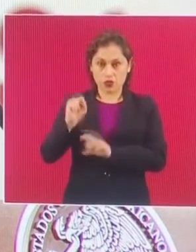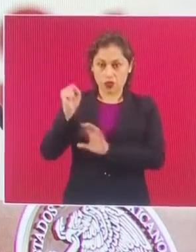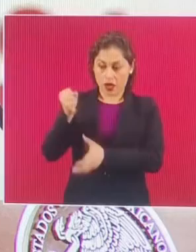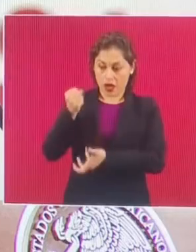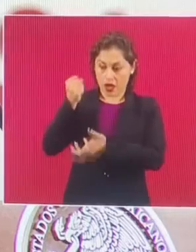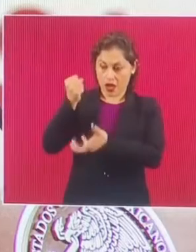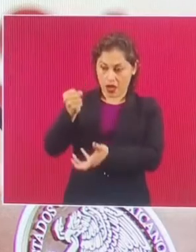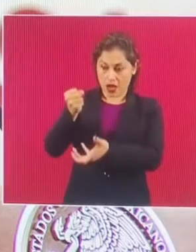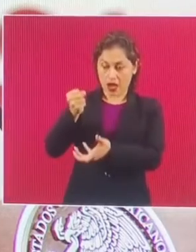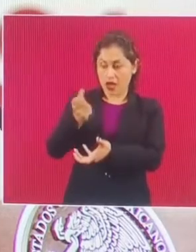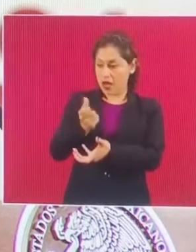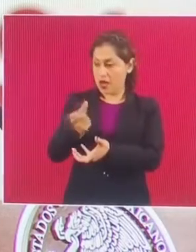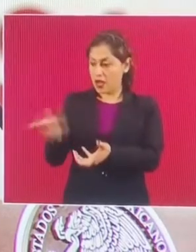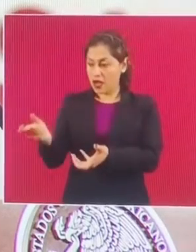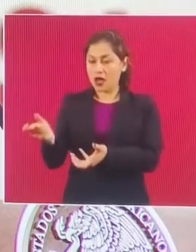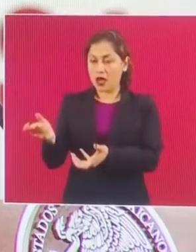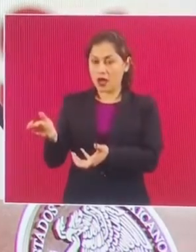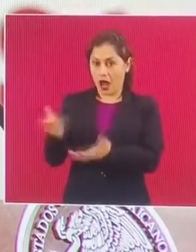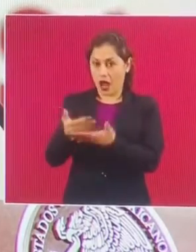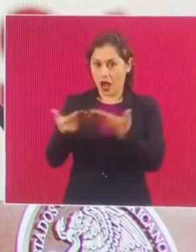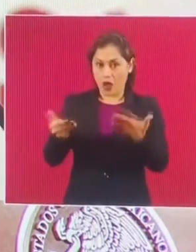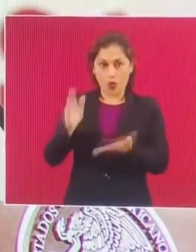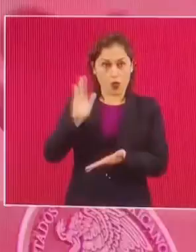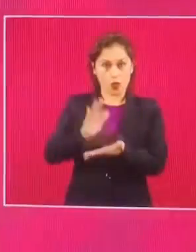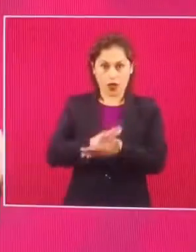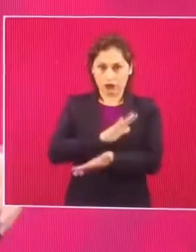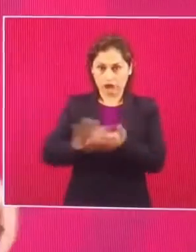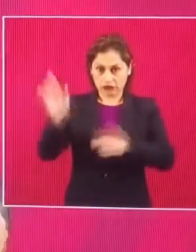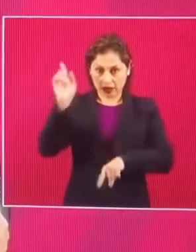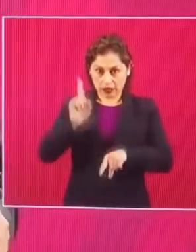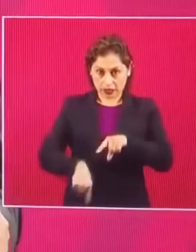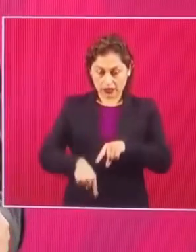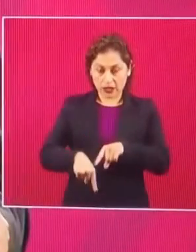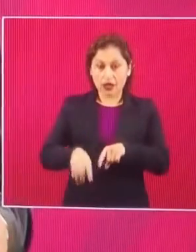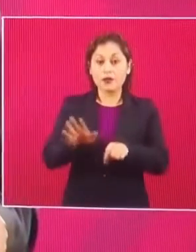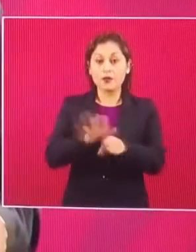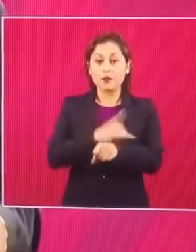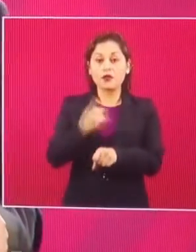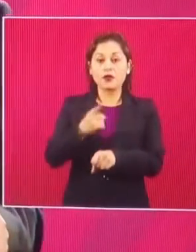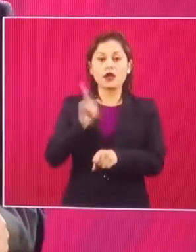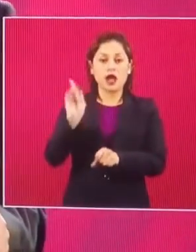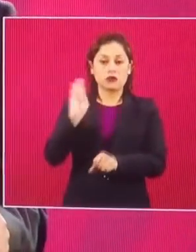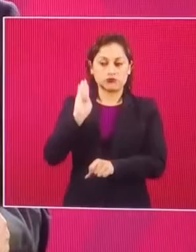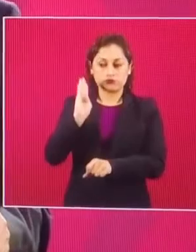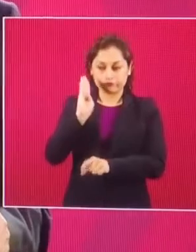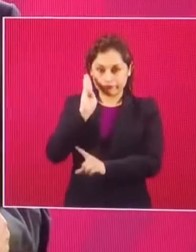porque en ese caso ya se les está entregando su apoyo.